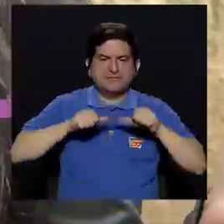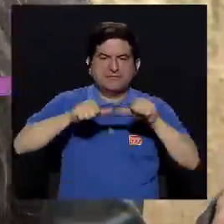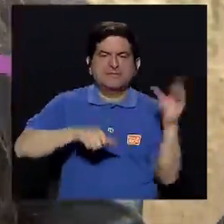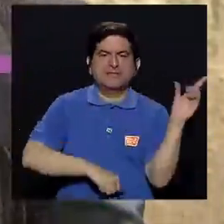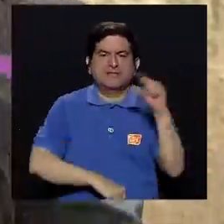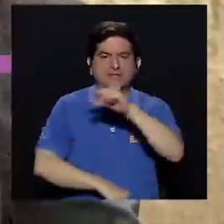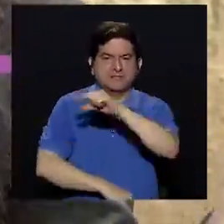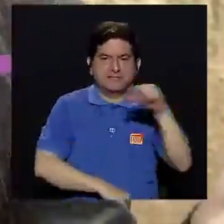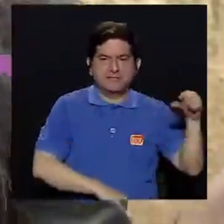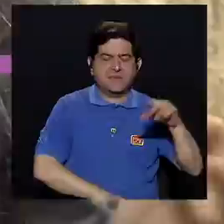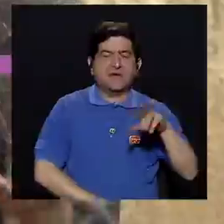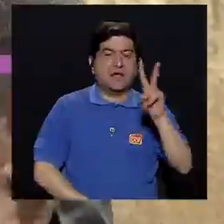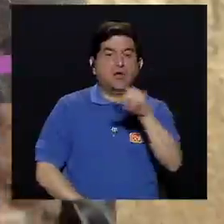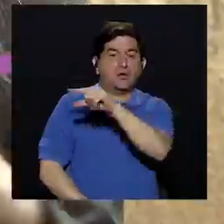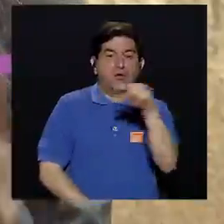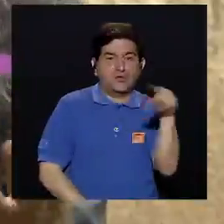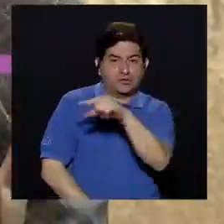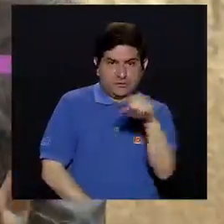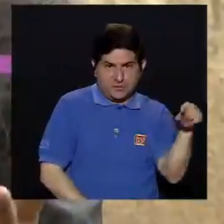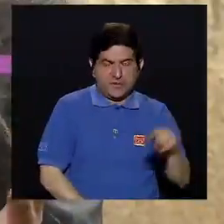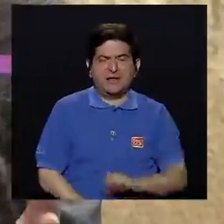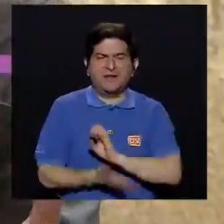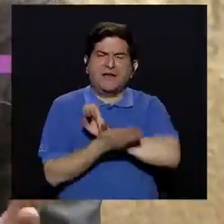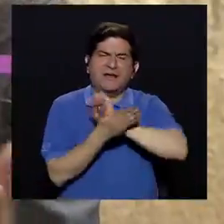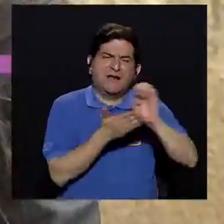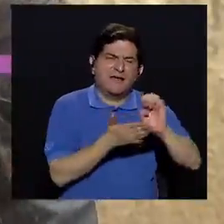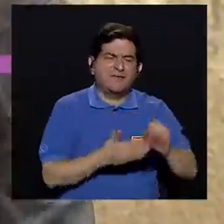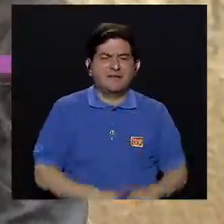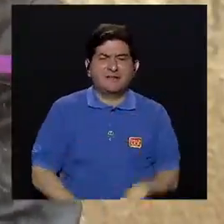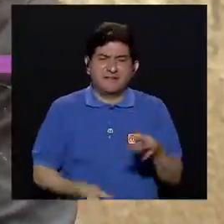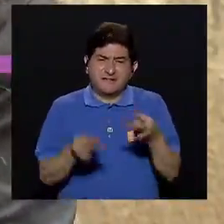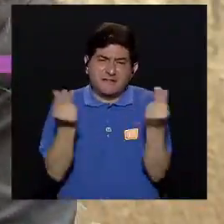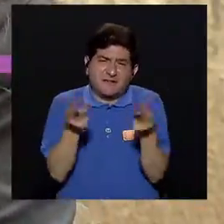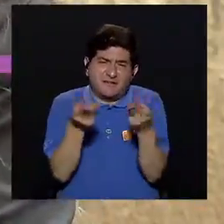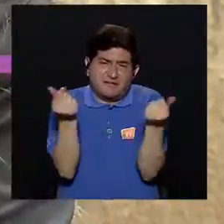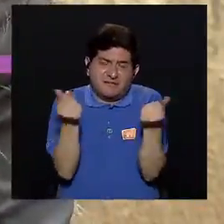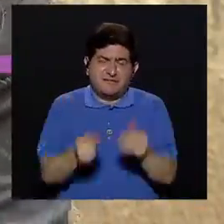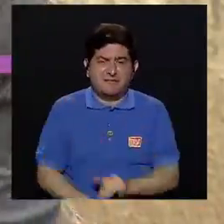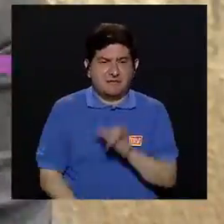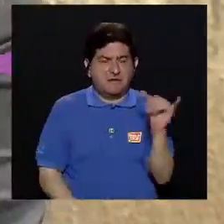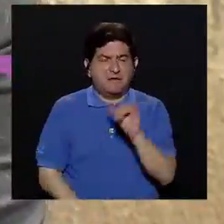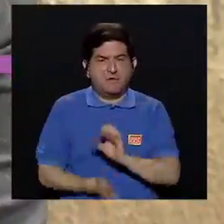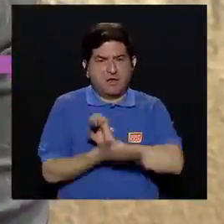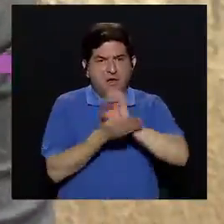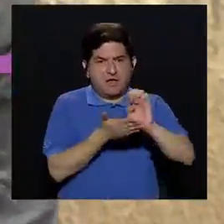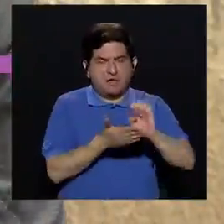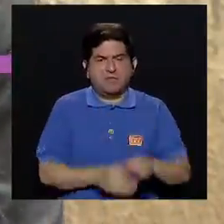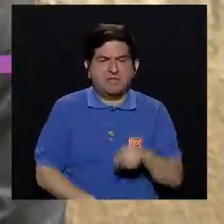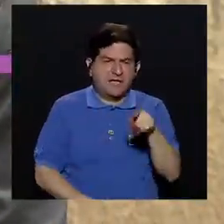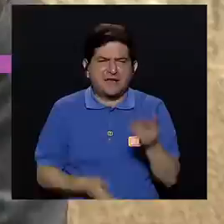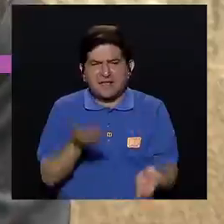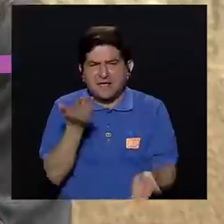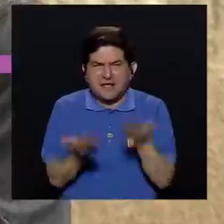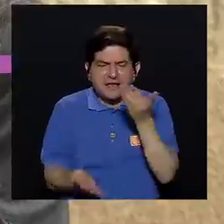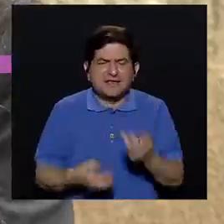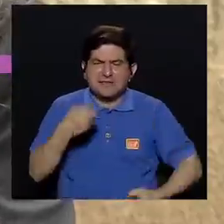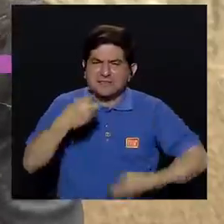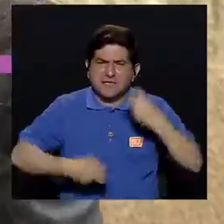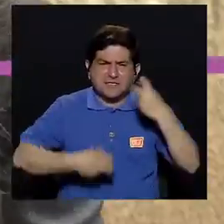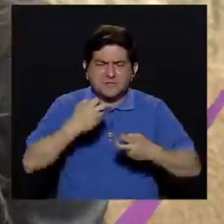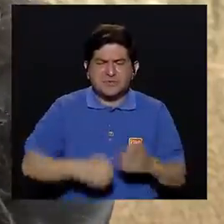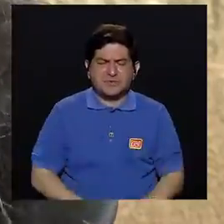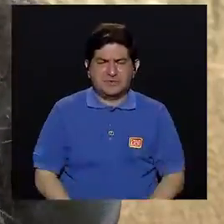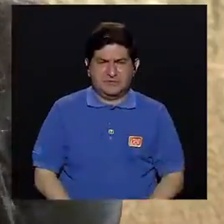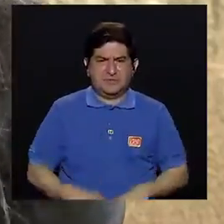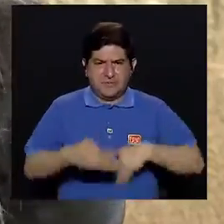semana siguiente o a las dos semanas para evitar este costo y también evitar que el paciente sufra alguna complicación